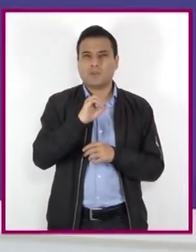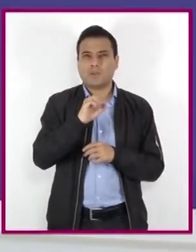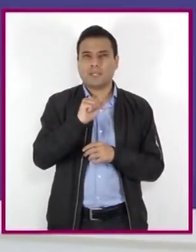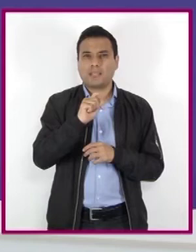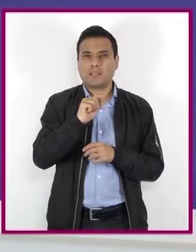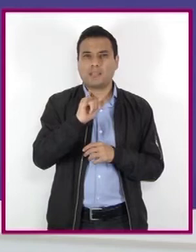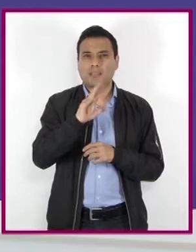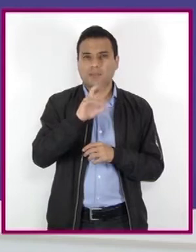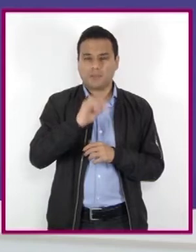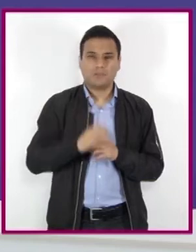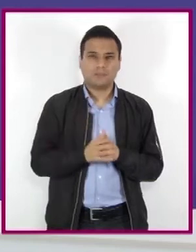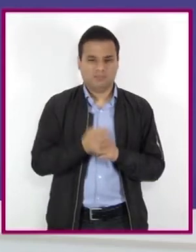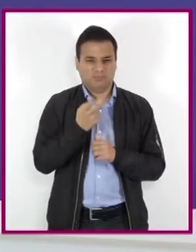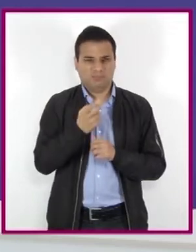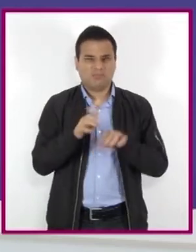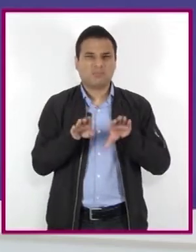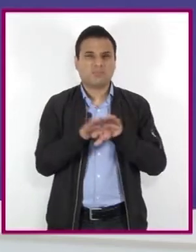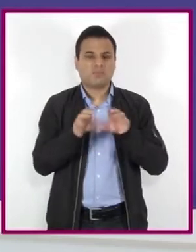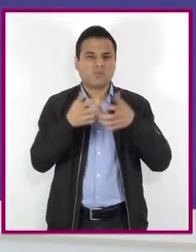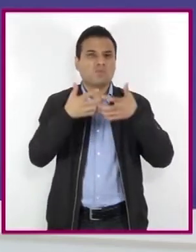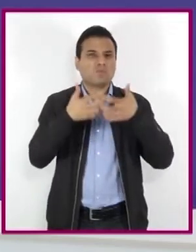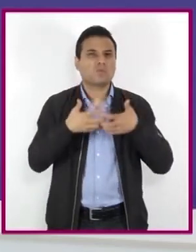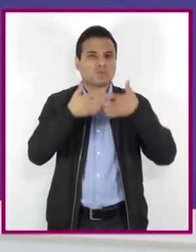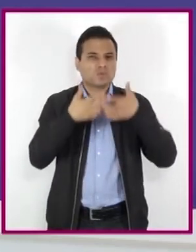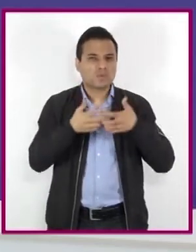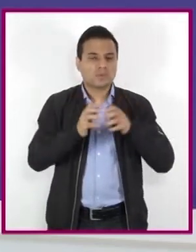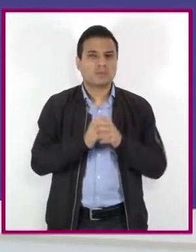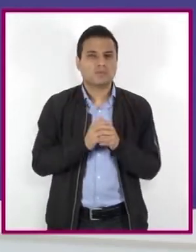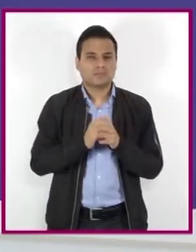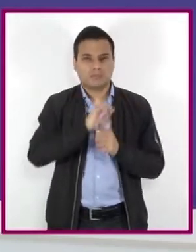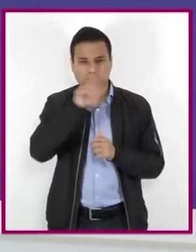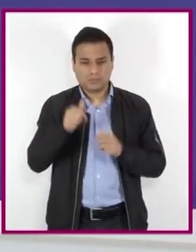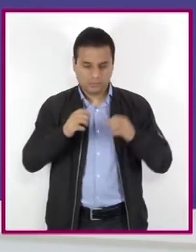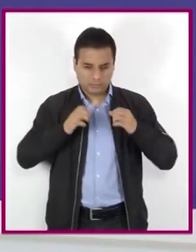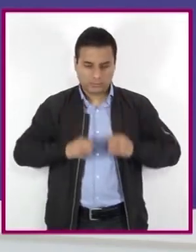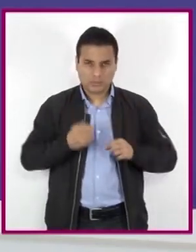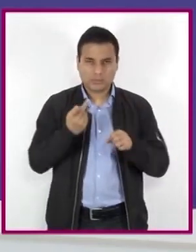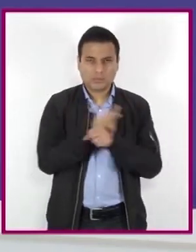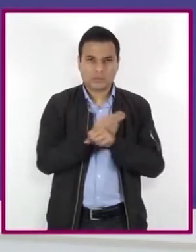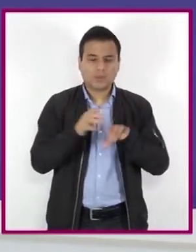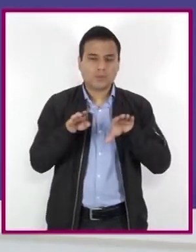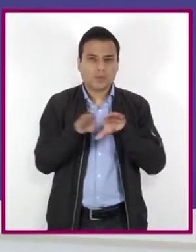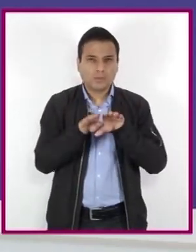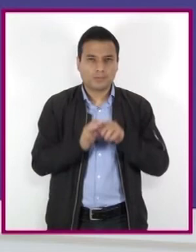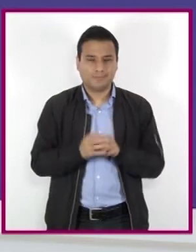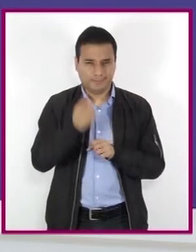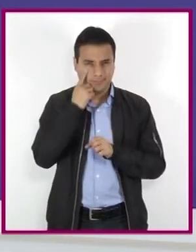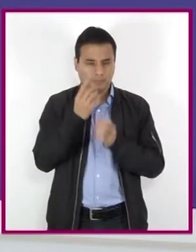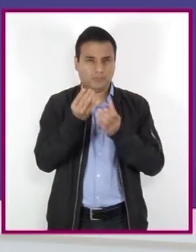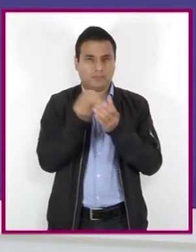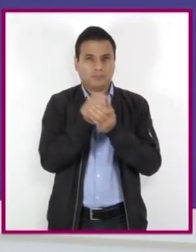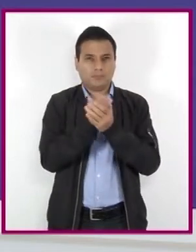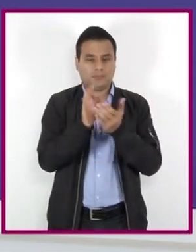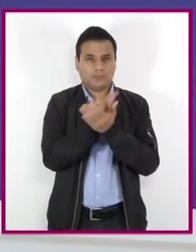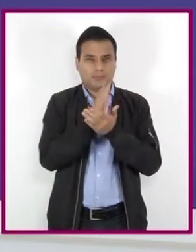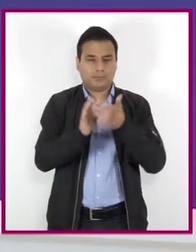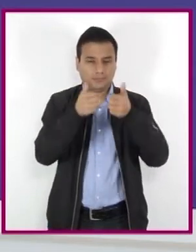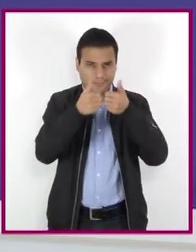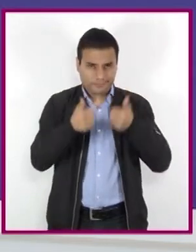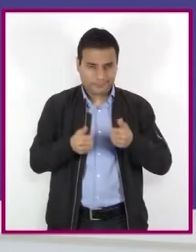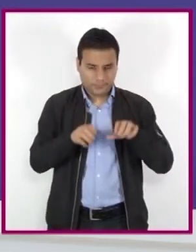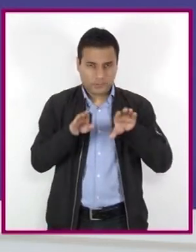claramente cómo funcionan y cuáles son sus efectos en el cuerpo humano, observemos cómo se clasifican de acuerdo con la OMS.